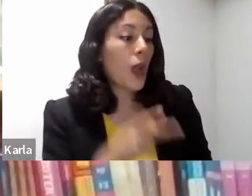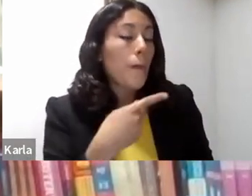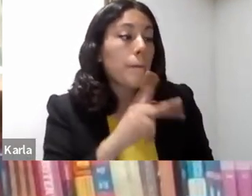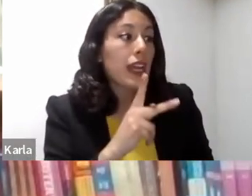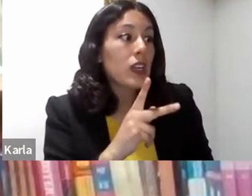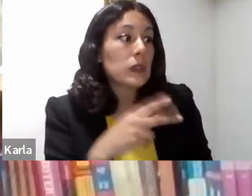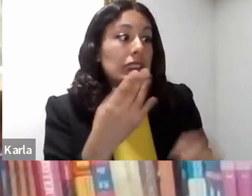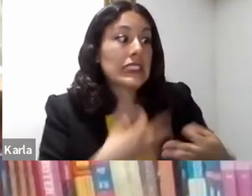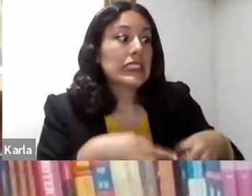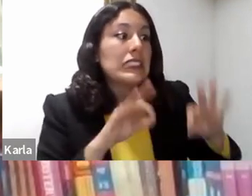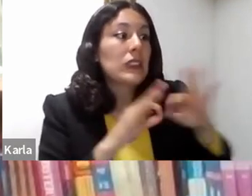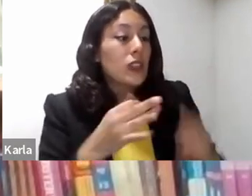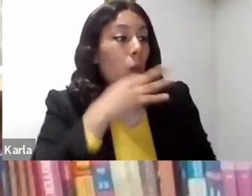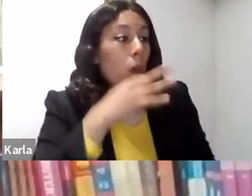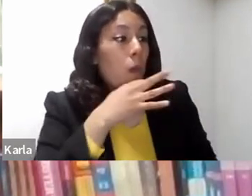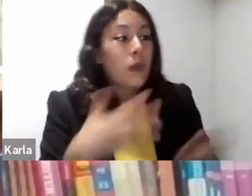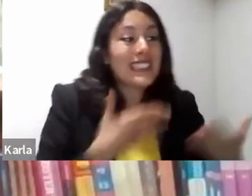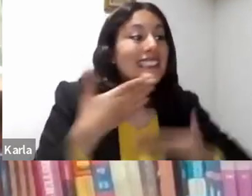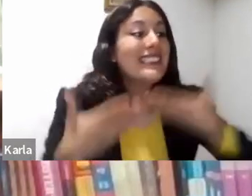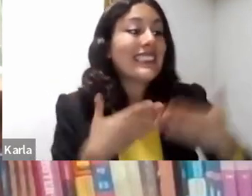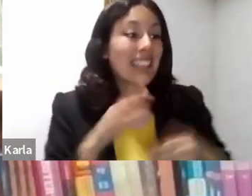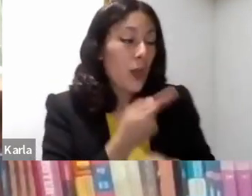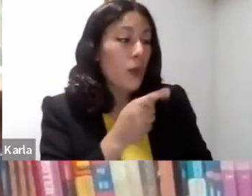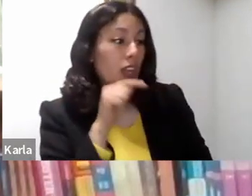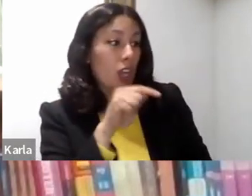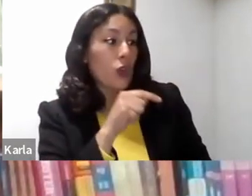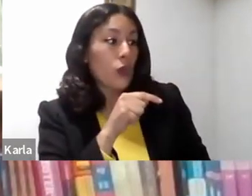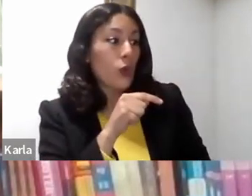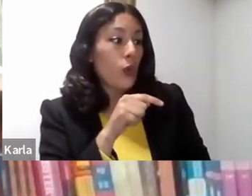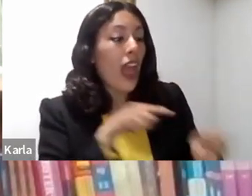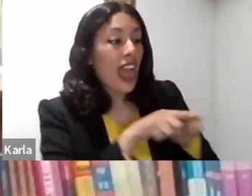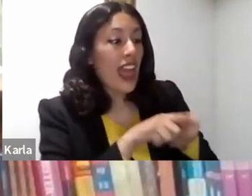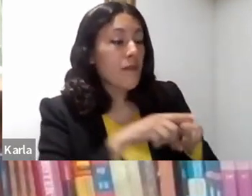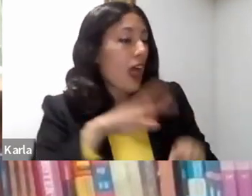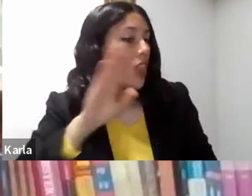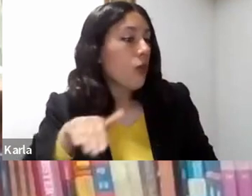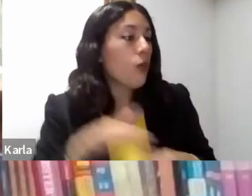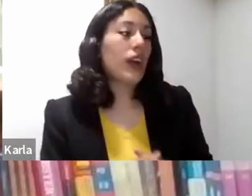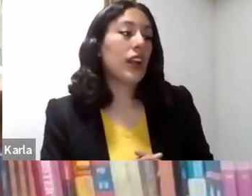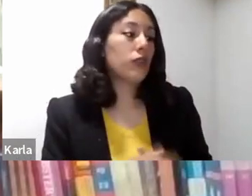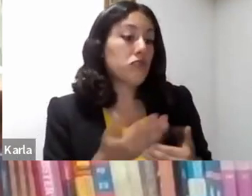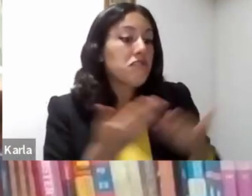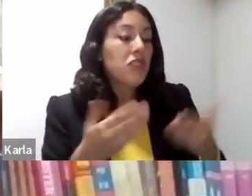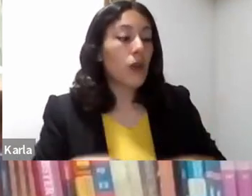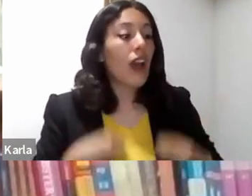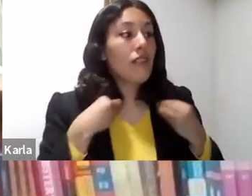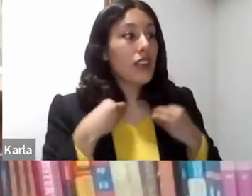porque este hermano tuyo estaba muerto y ha vuelto a la vida. Estaba perdido y lo hemos encontrado.